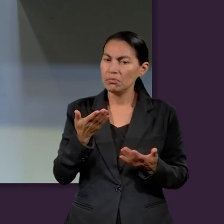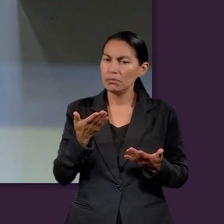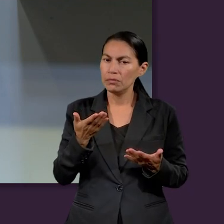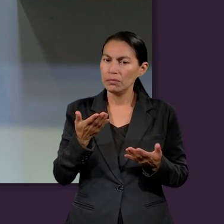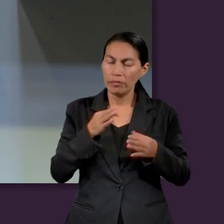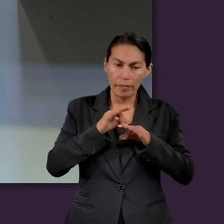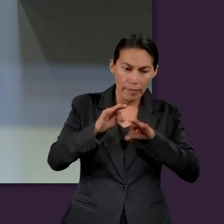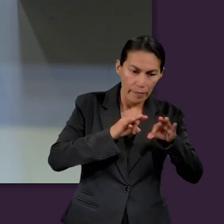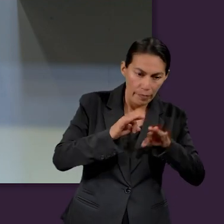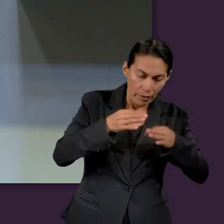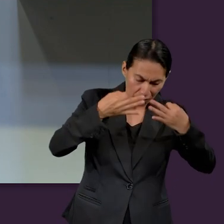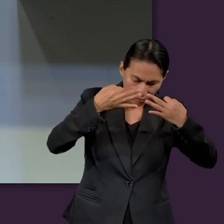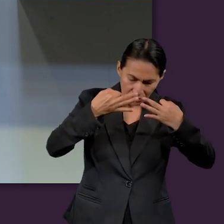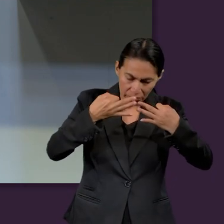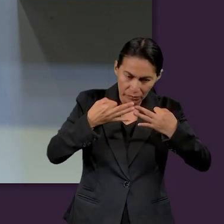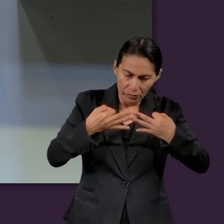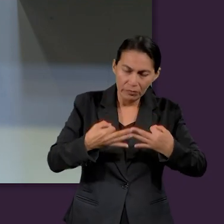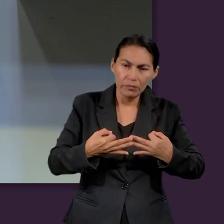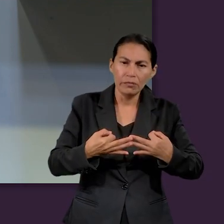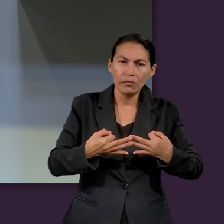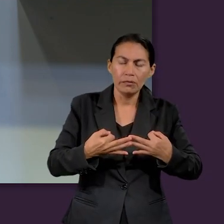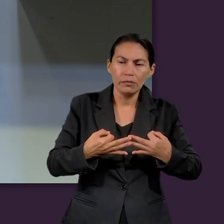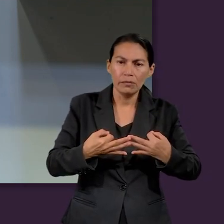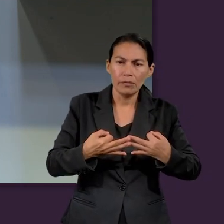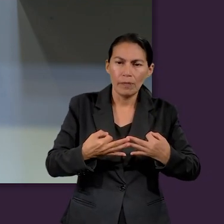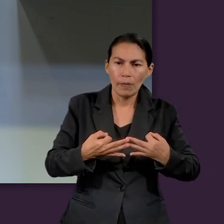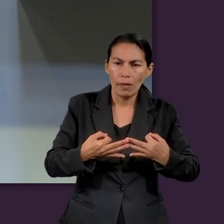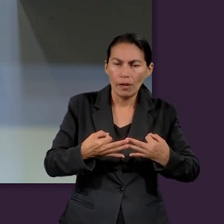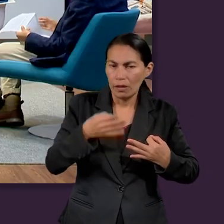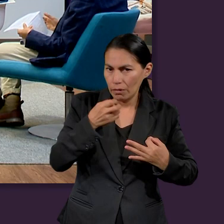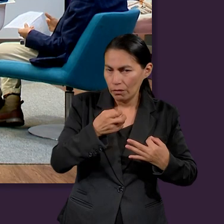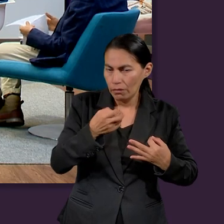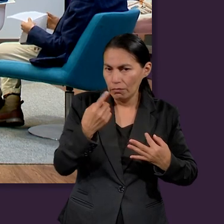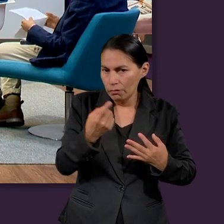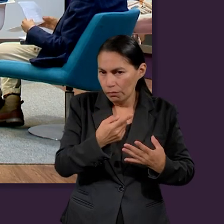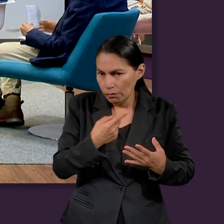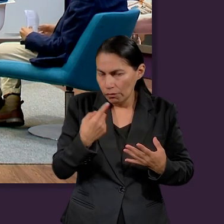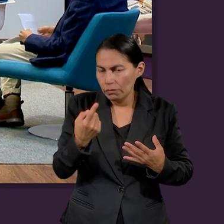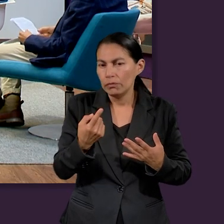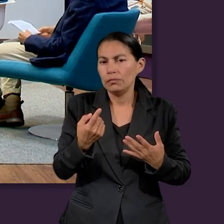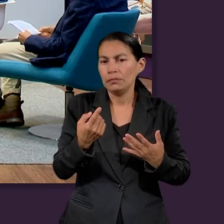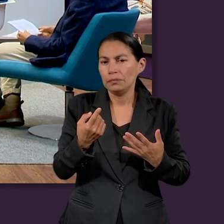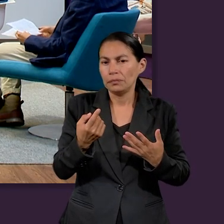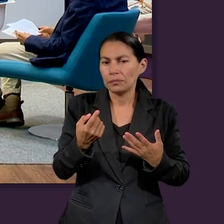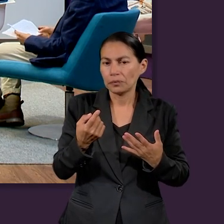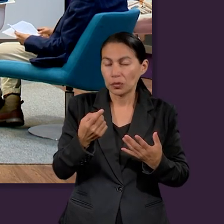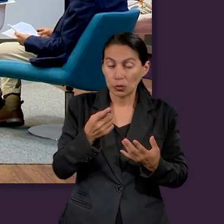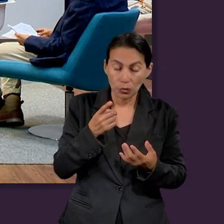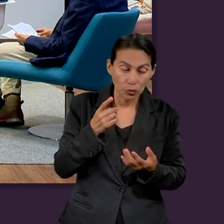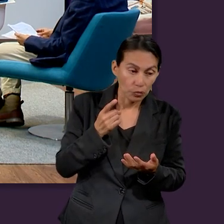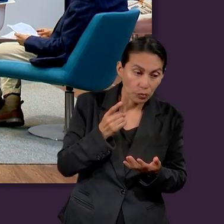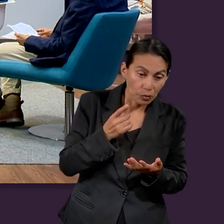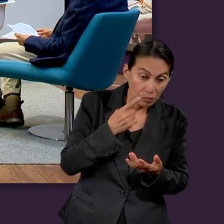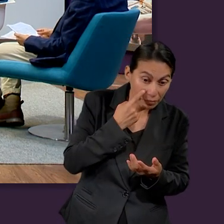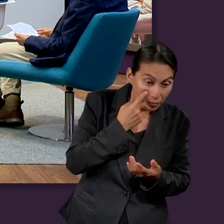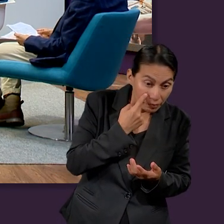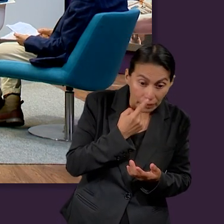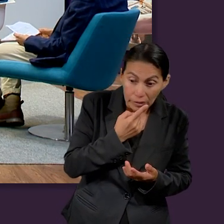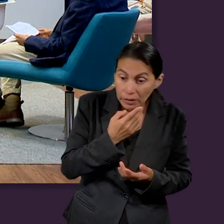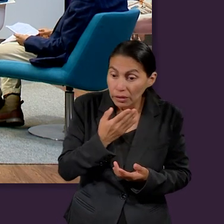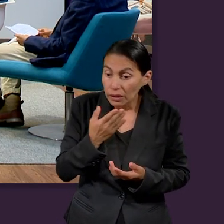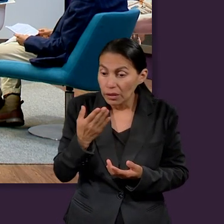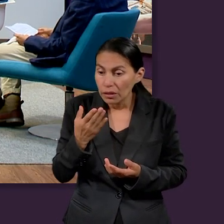nosotros va a representar el que la integridad en el trabajo,